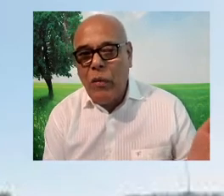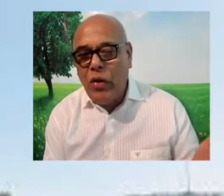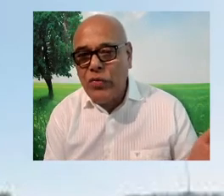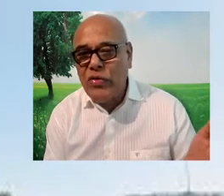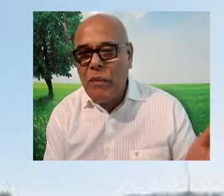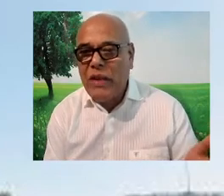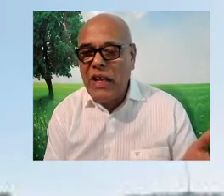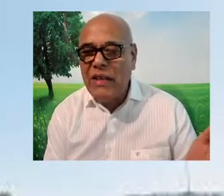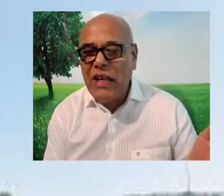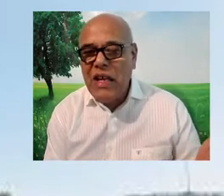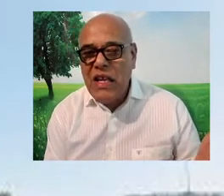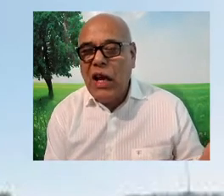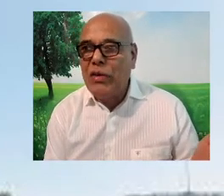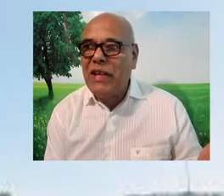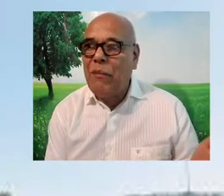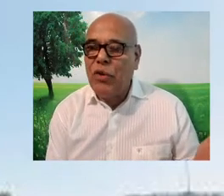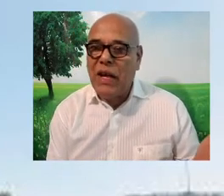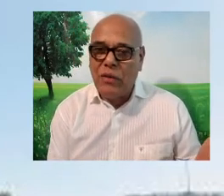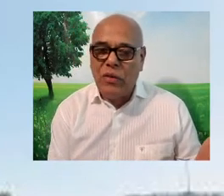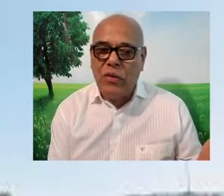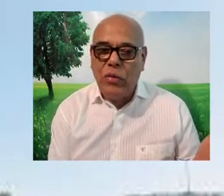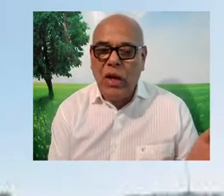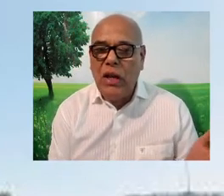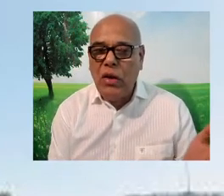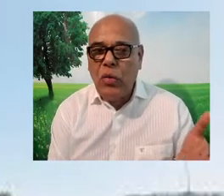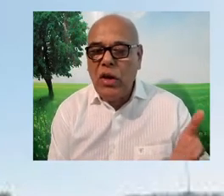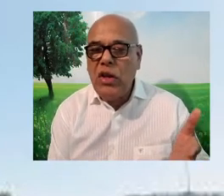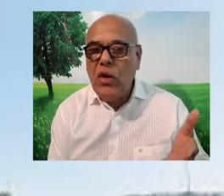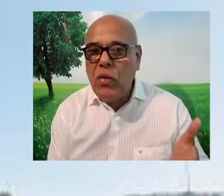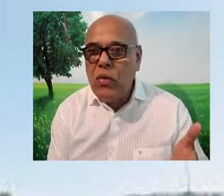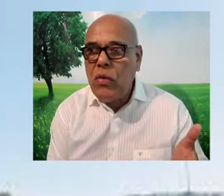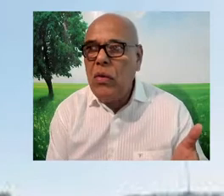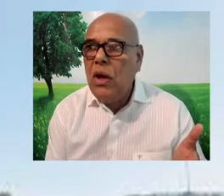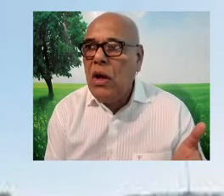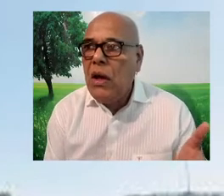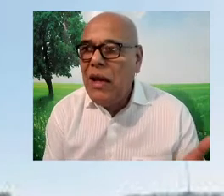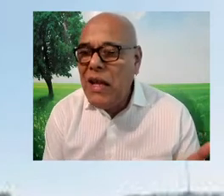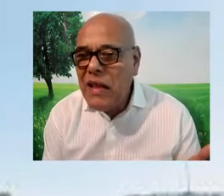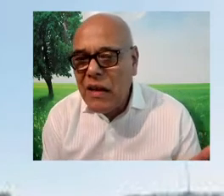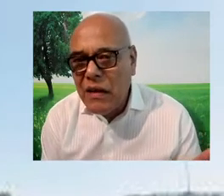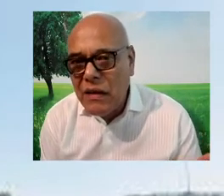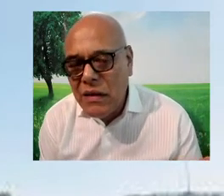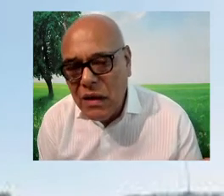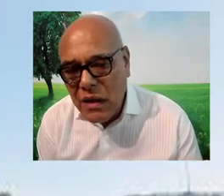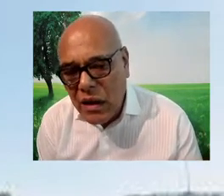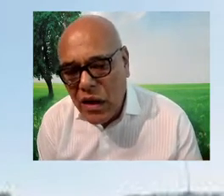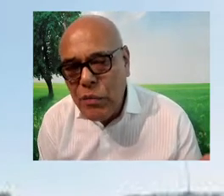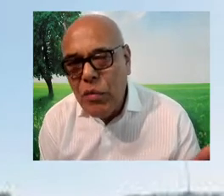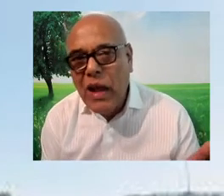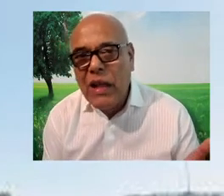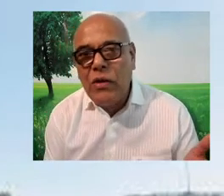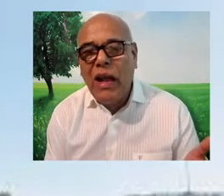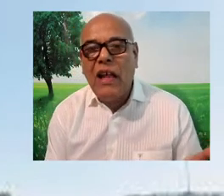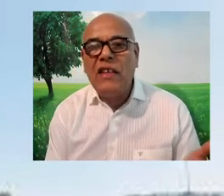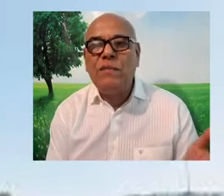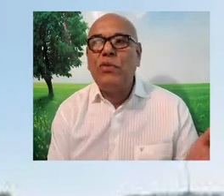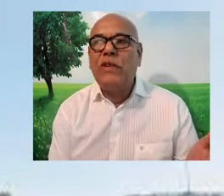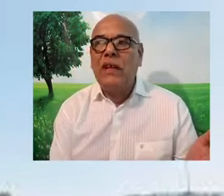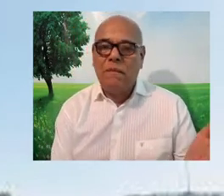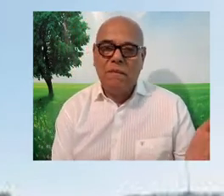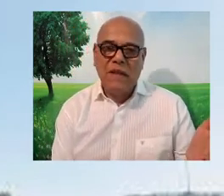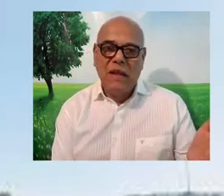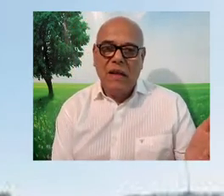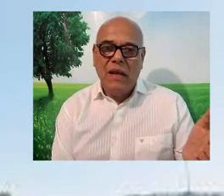articulado bajo sus simpatías y que lo está apoyando. No hay ningún líder republicano que le